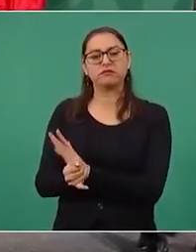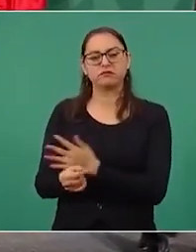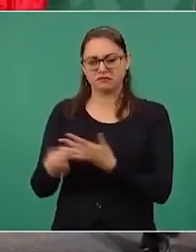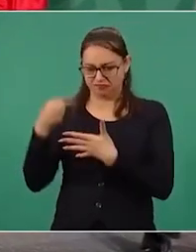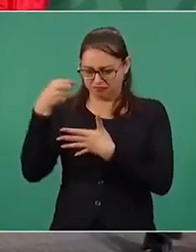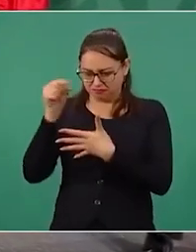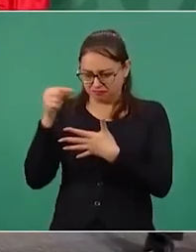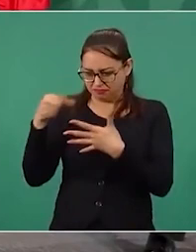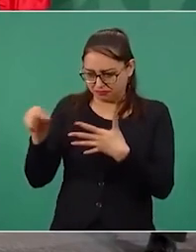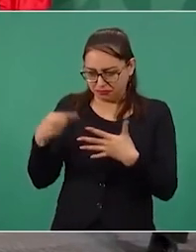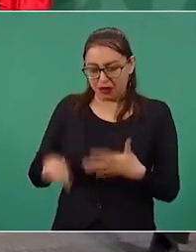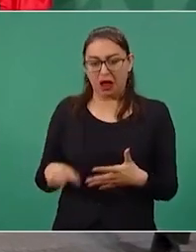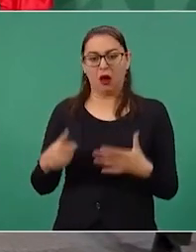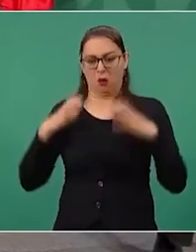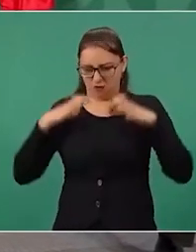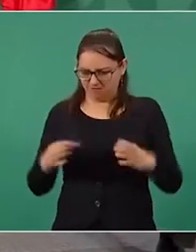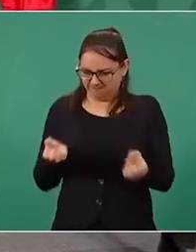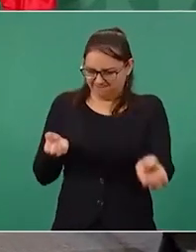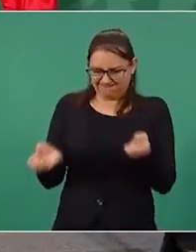Bajan de peso.